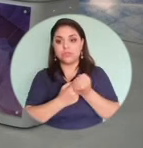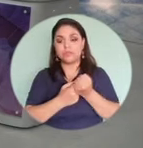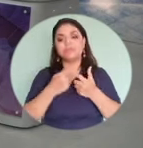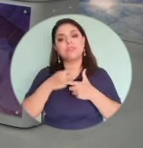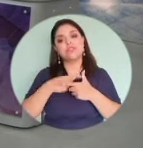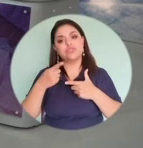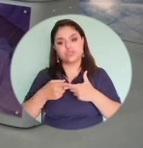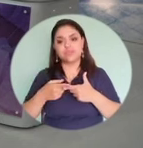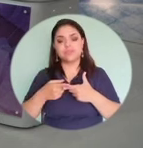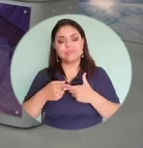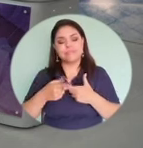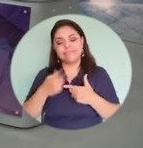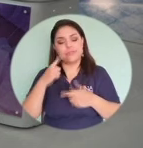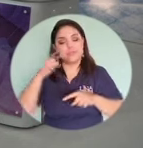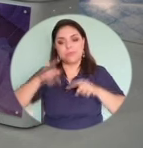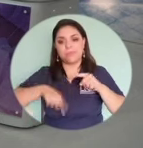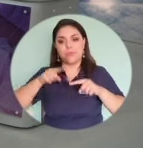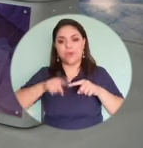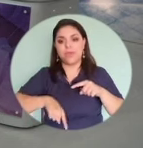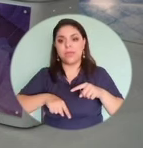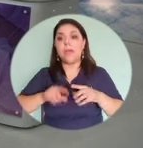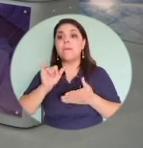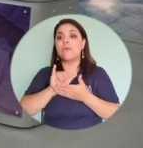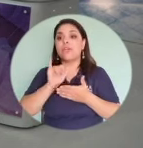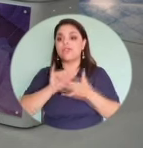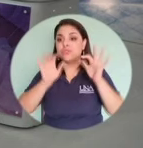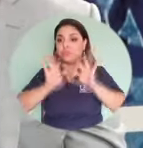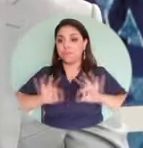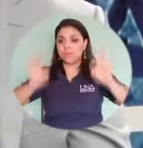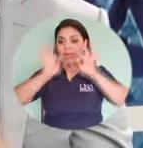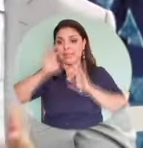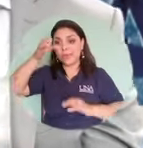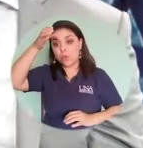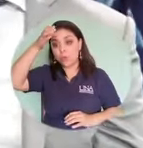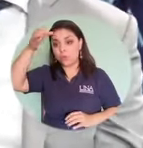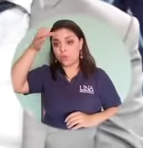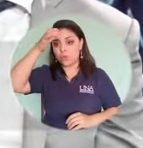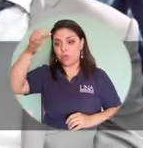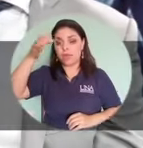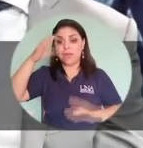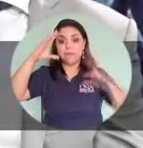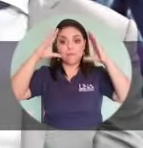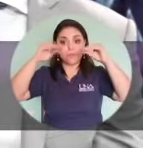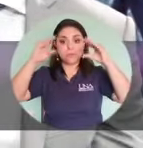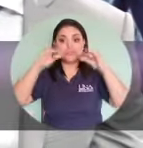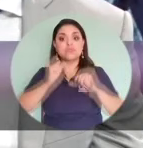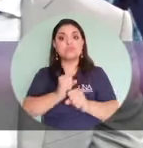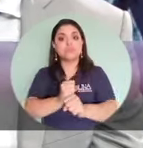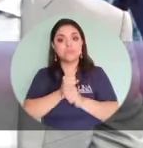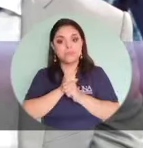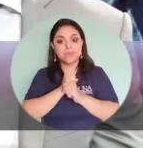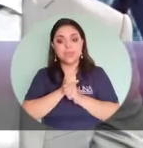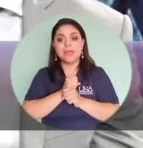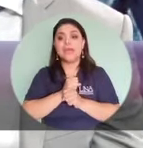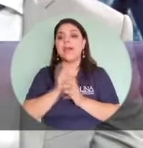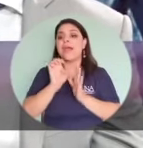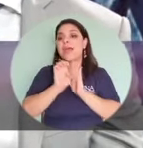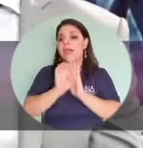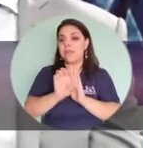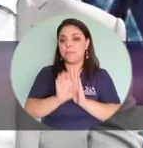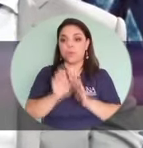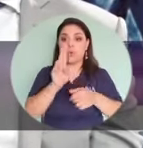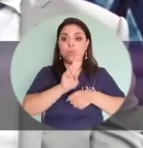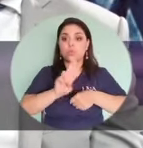seguridad de la información, porque la cultura de la seguridad de la información, viendo que hay malas prácticas que los usuarios